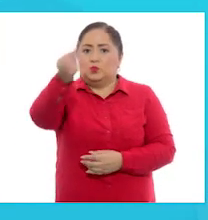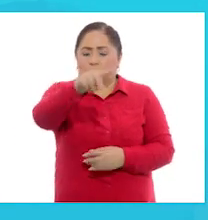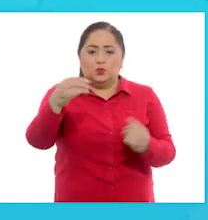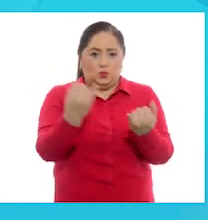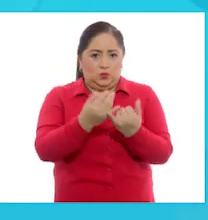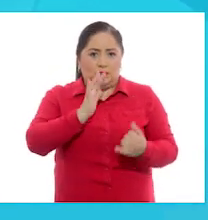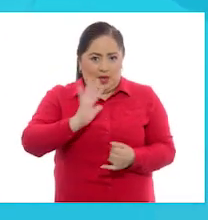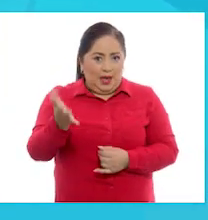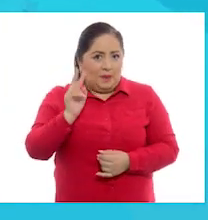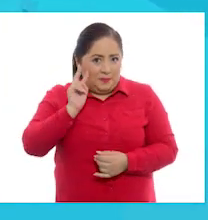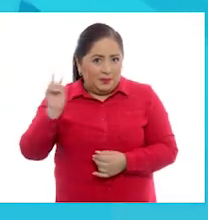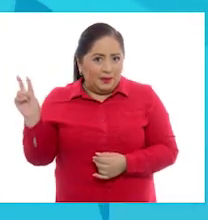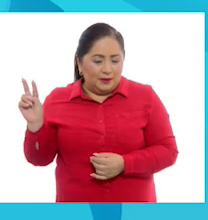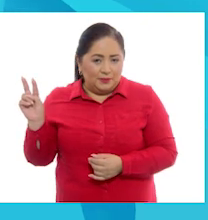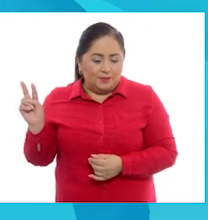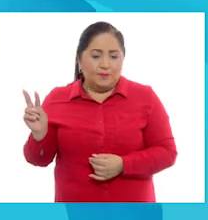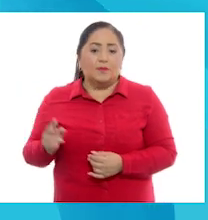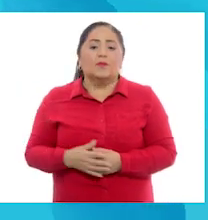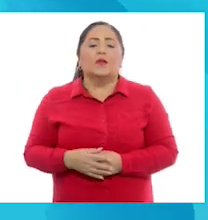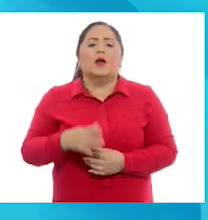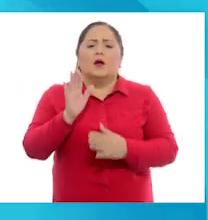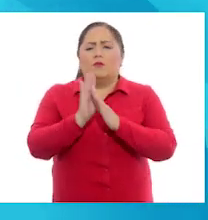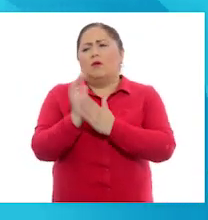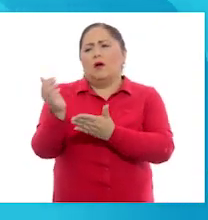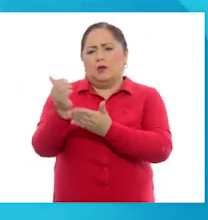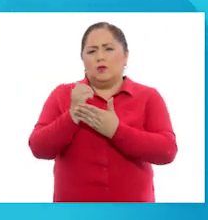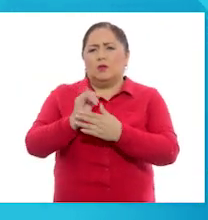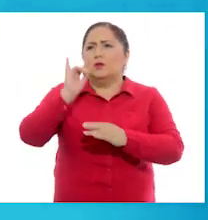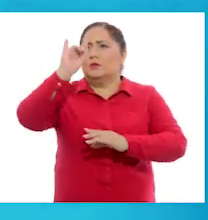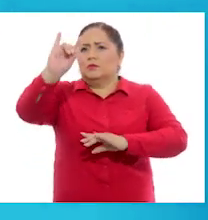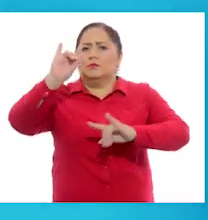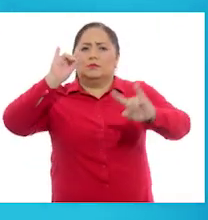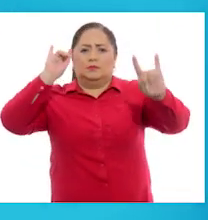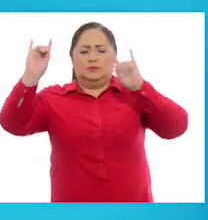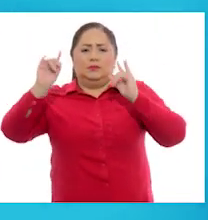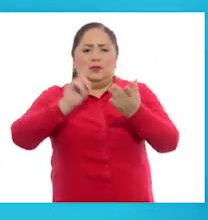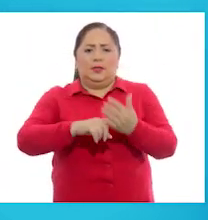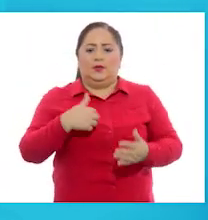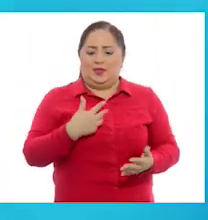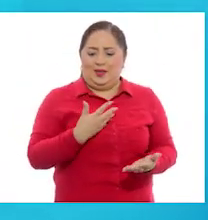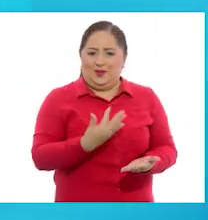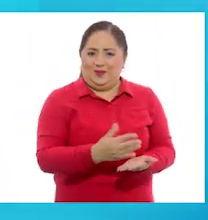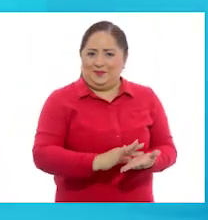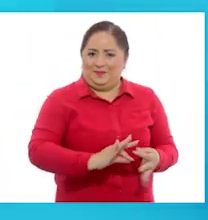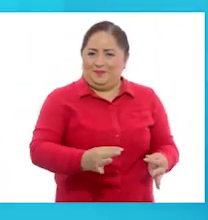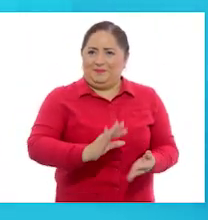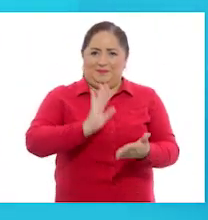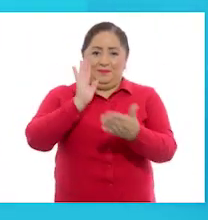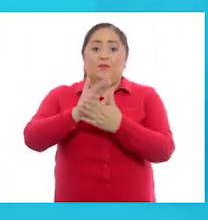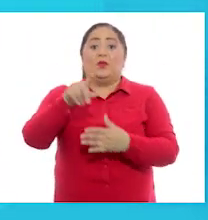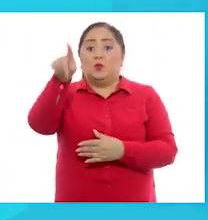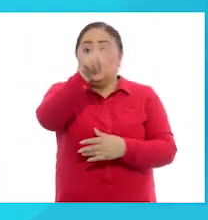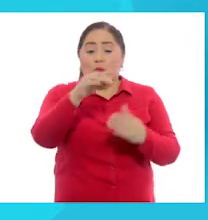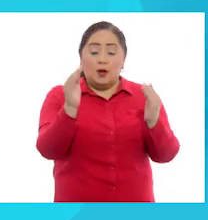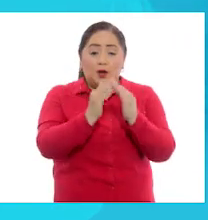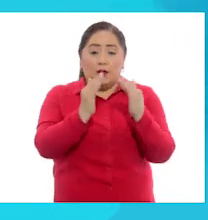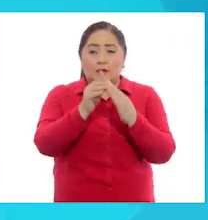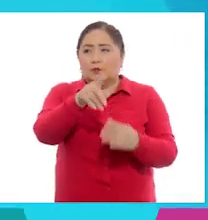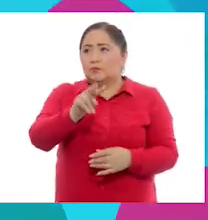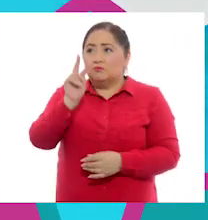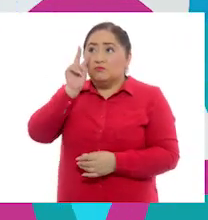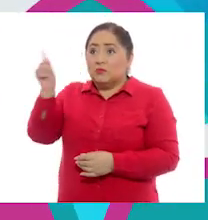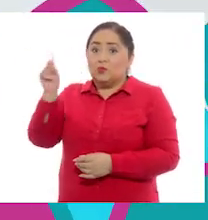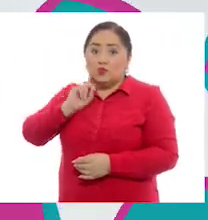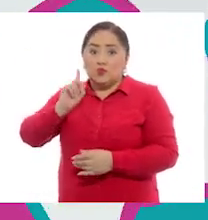también ya los observaron? Pili, ayúdame a pegar los lugares de referencia que tengo aquí. Claro que sí. Y ustedes en casa, mientras